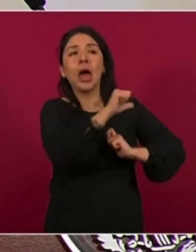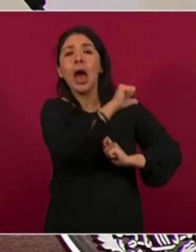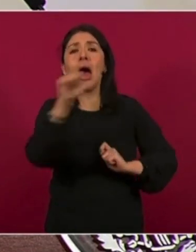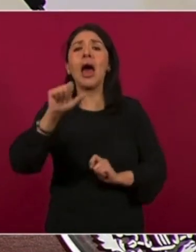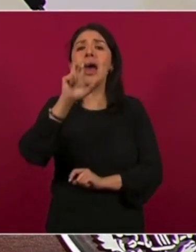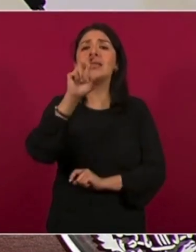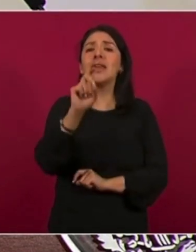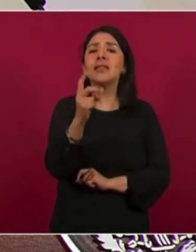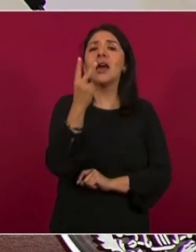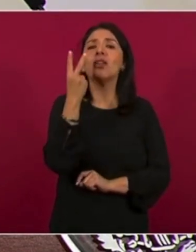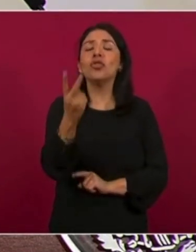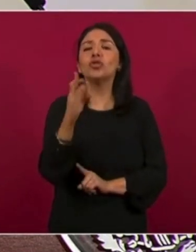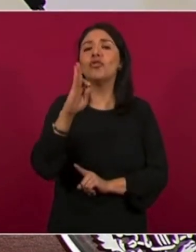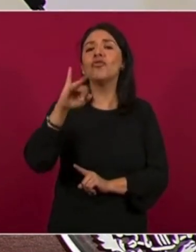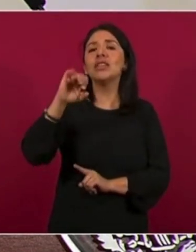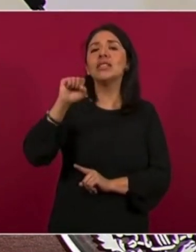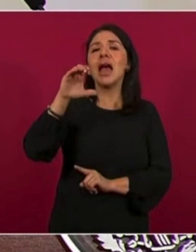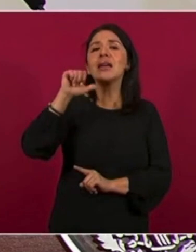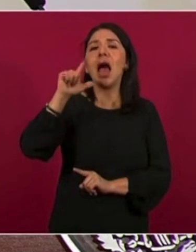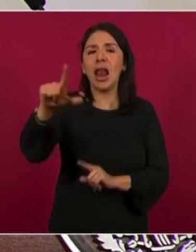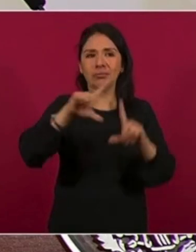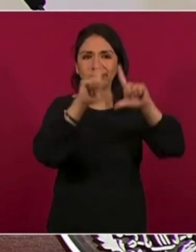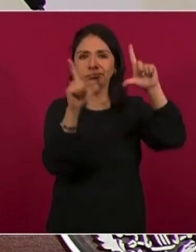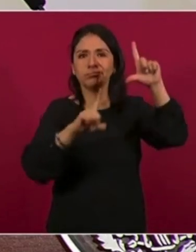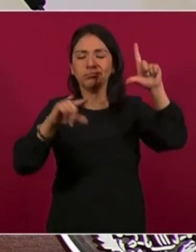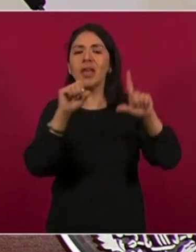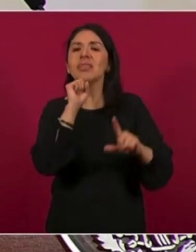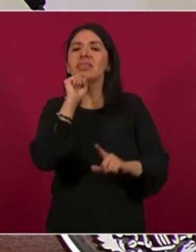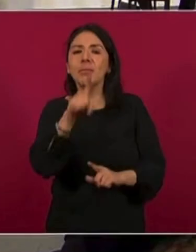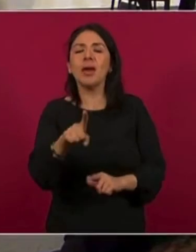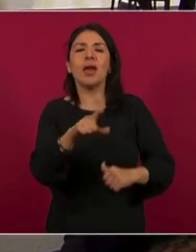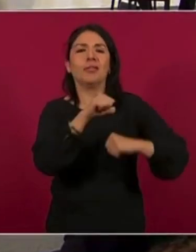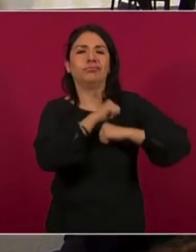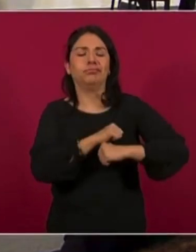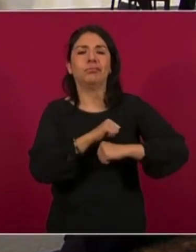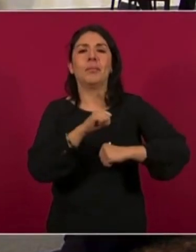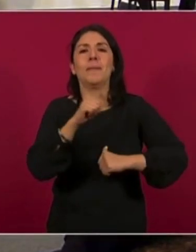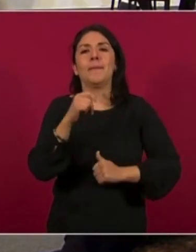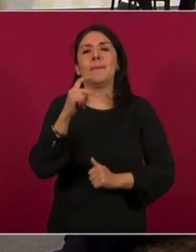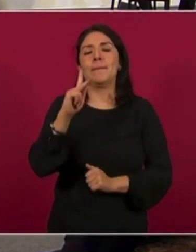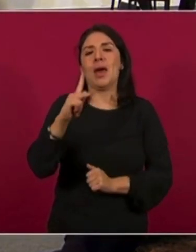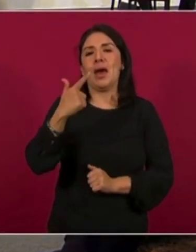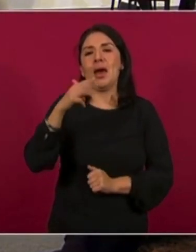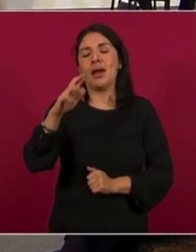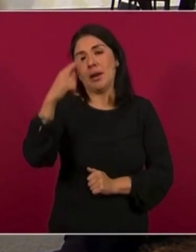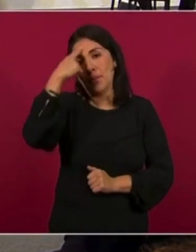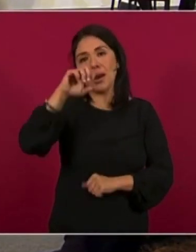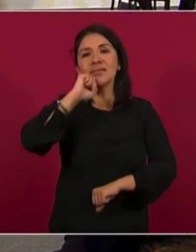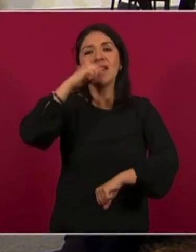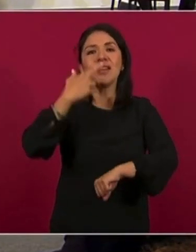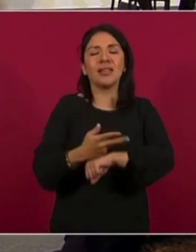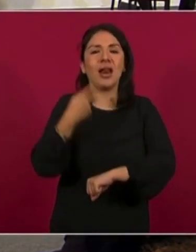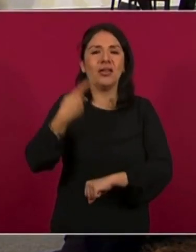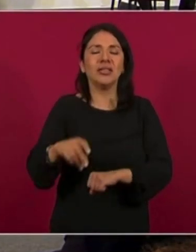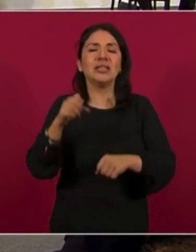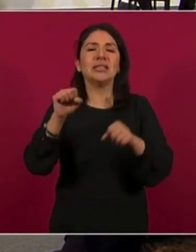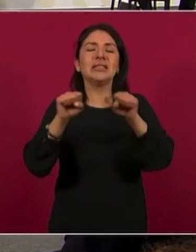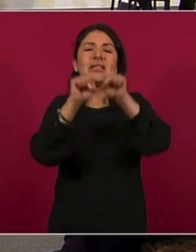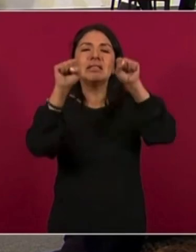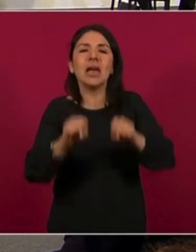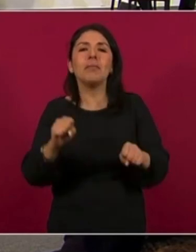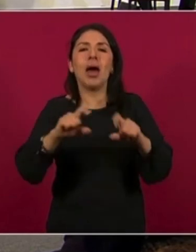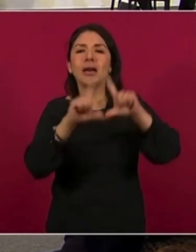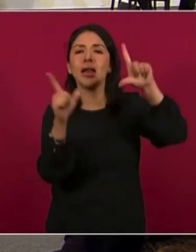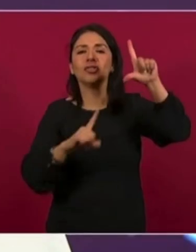fiscalías y procuradurías al secretariado del Sistema Nacional de Seguridad